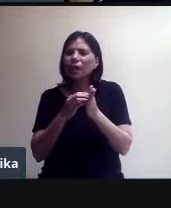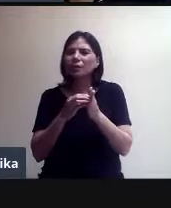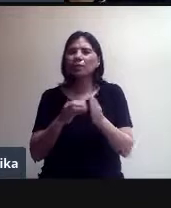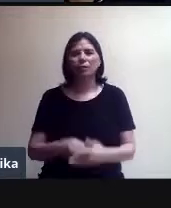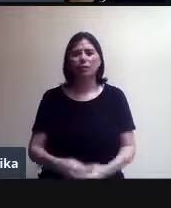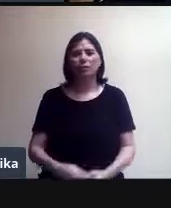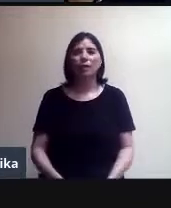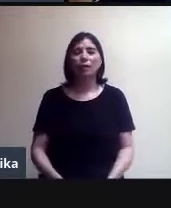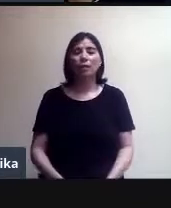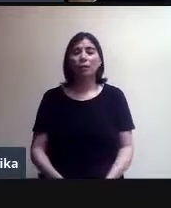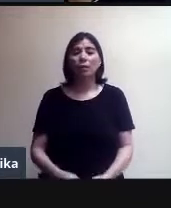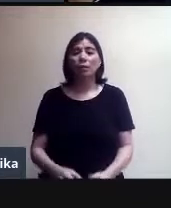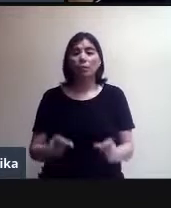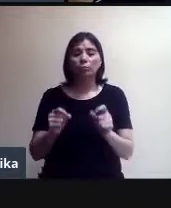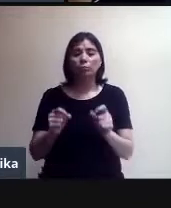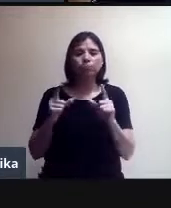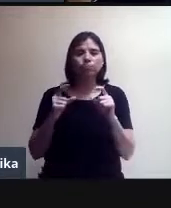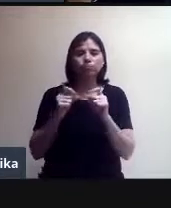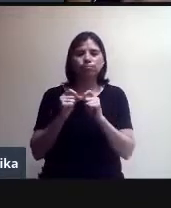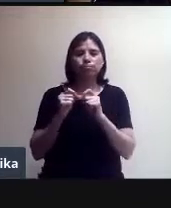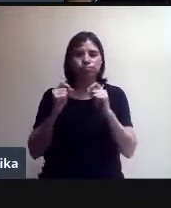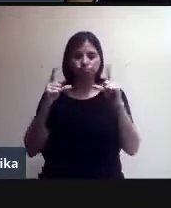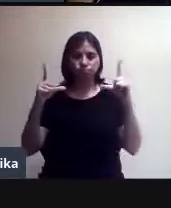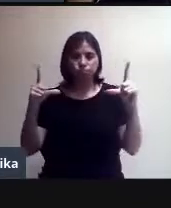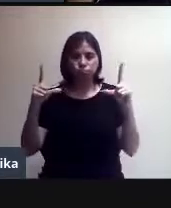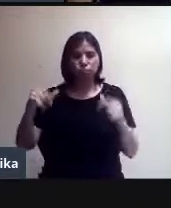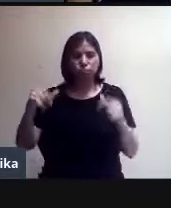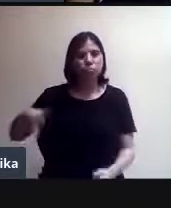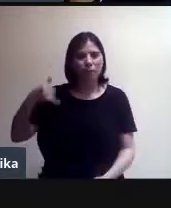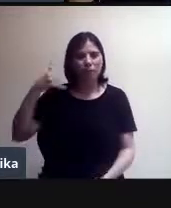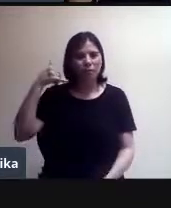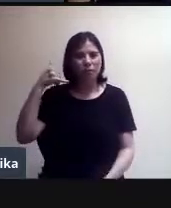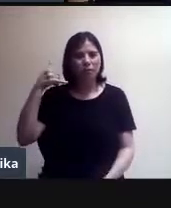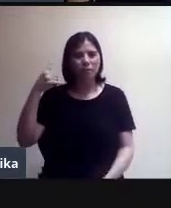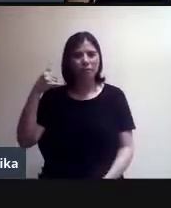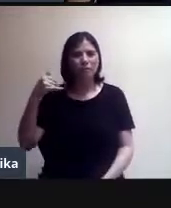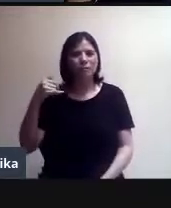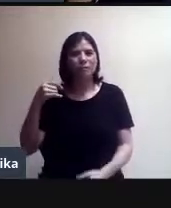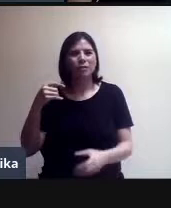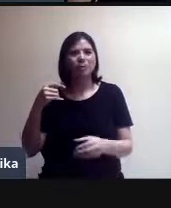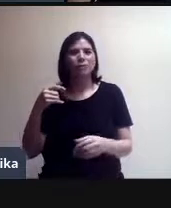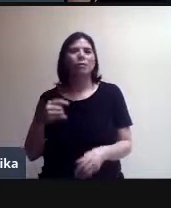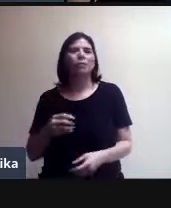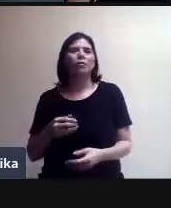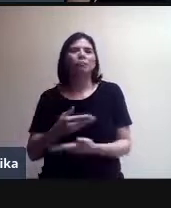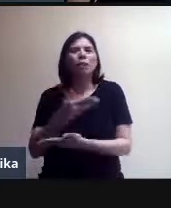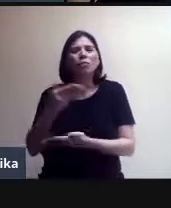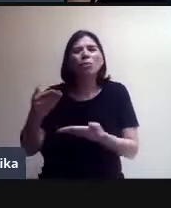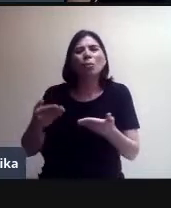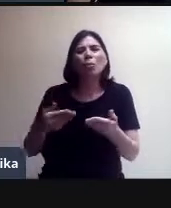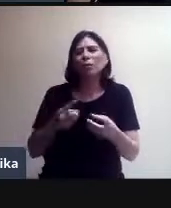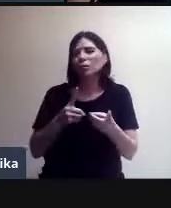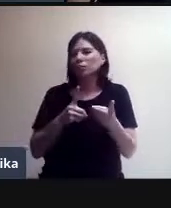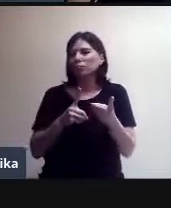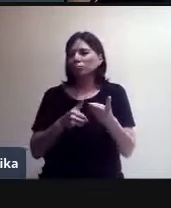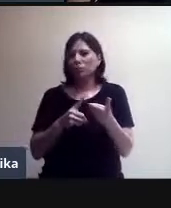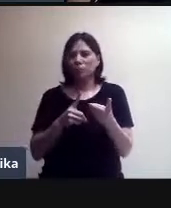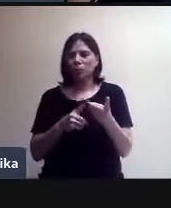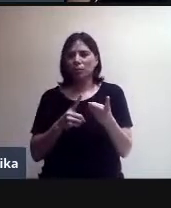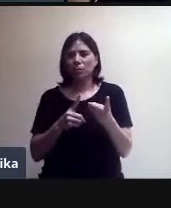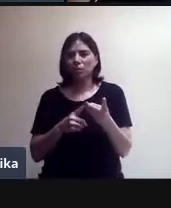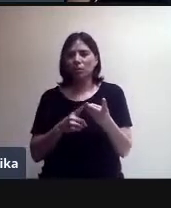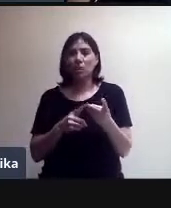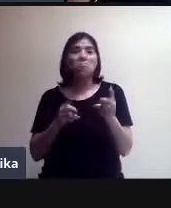Eso dispara en los teléfonos celulares de, oye, ¿por dónde lo quieres compartir? Lo más común es WhatsApp, entonces una forma de